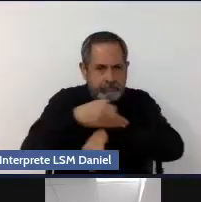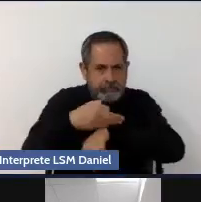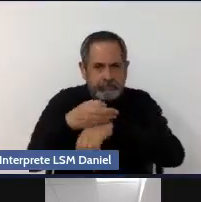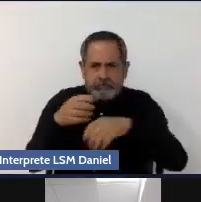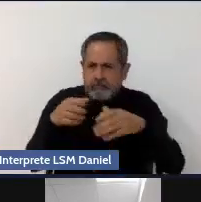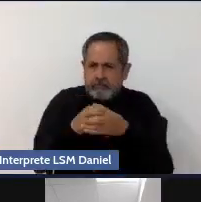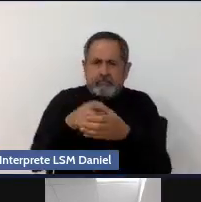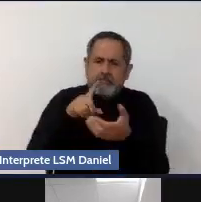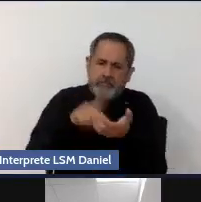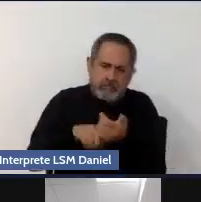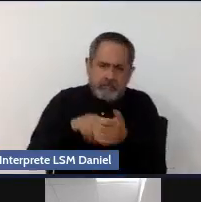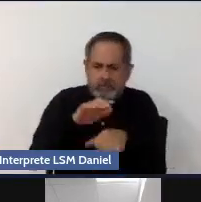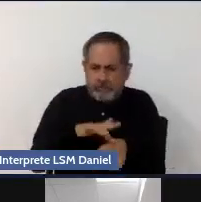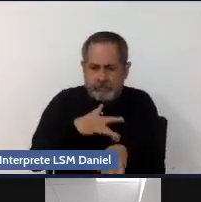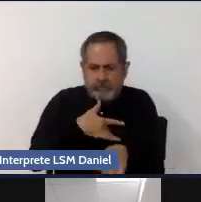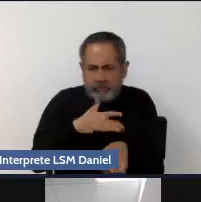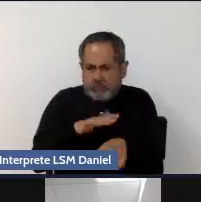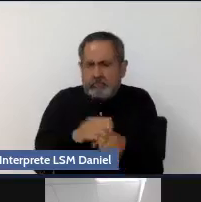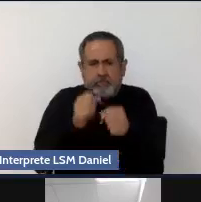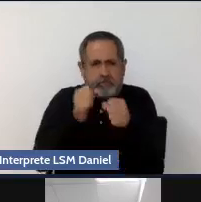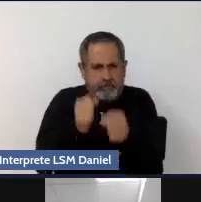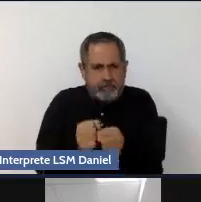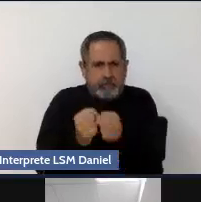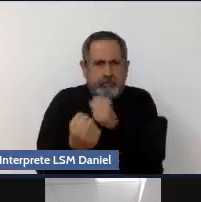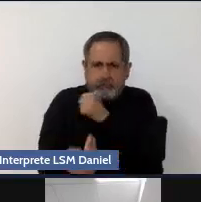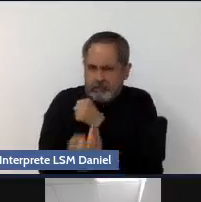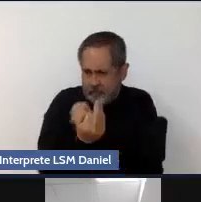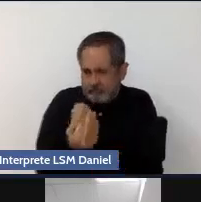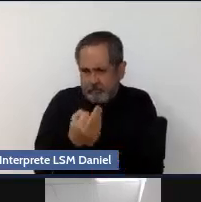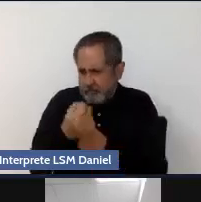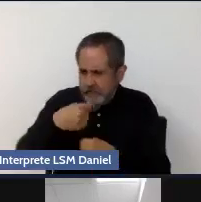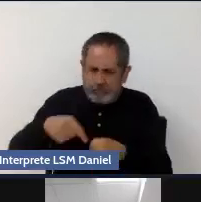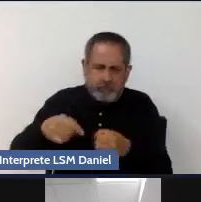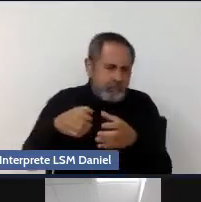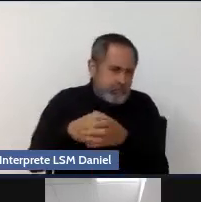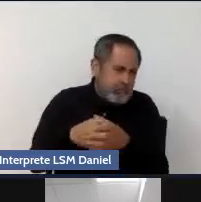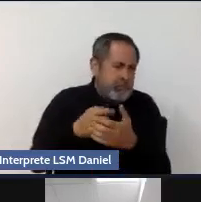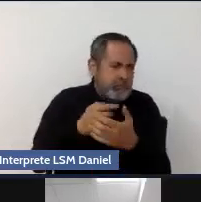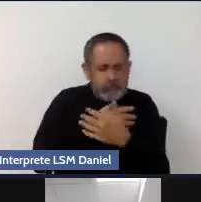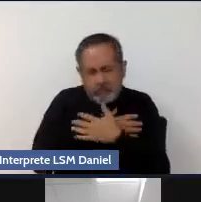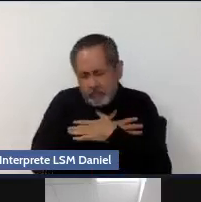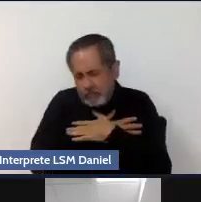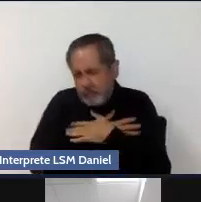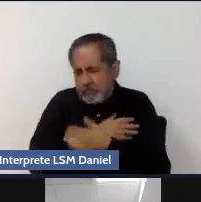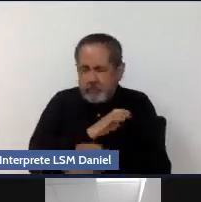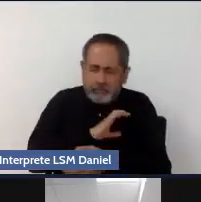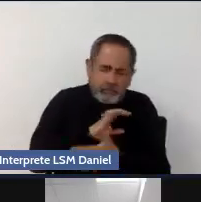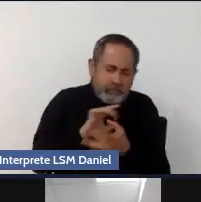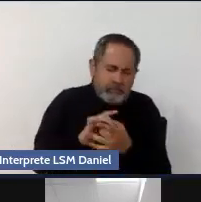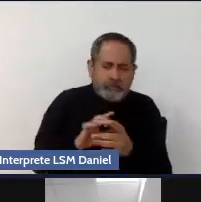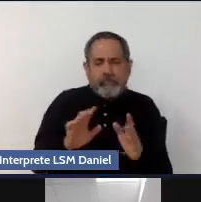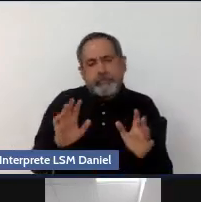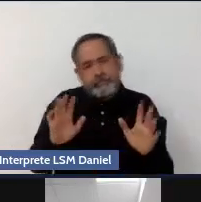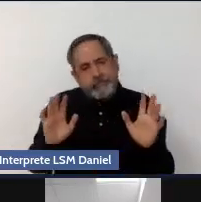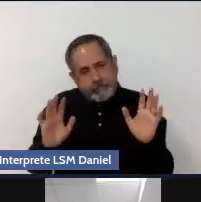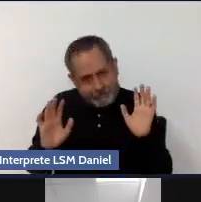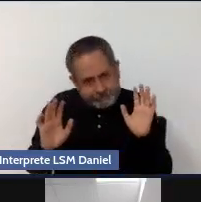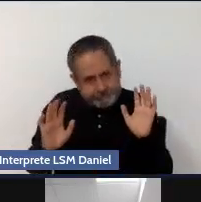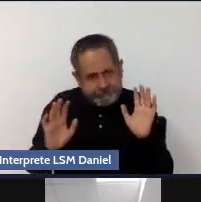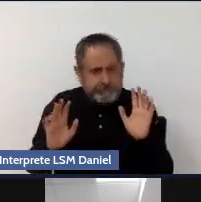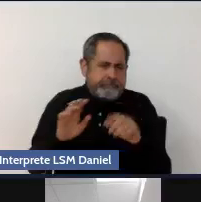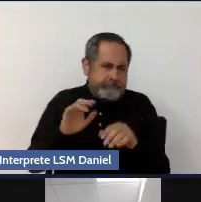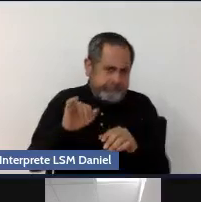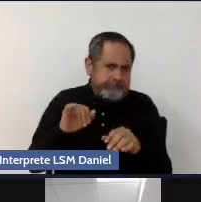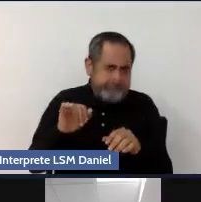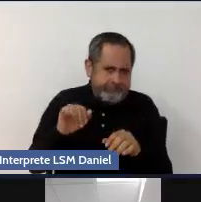seguro, es ese lugar de protección, es el lugar amoroso, en fin. Y en una parte, sí, lo